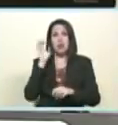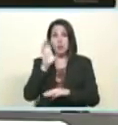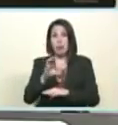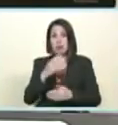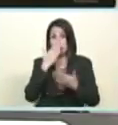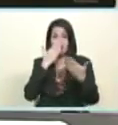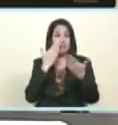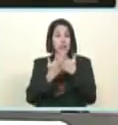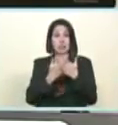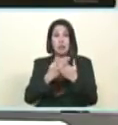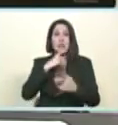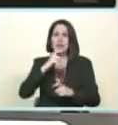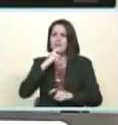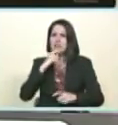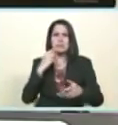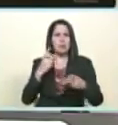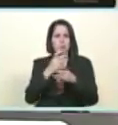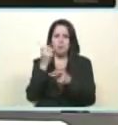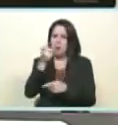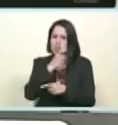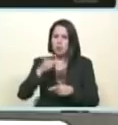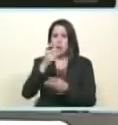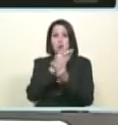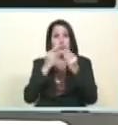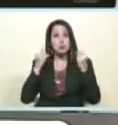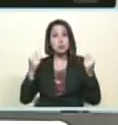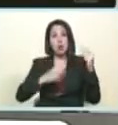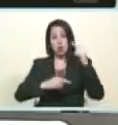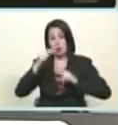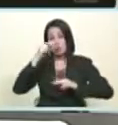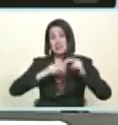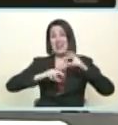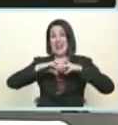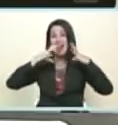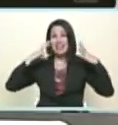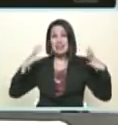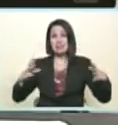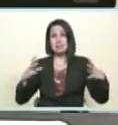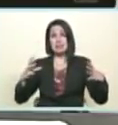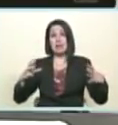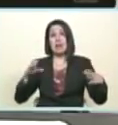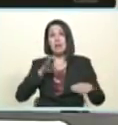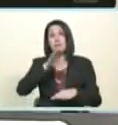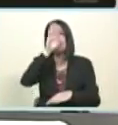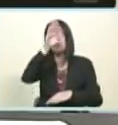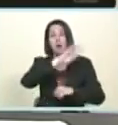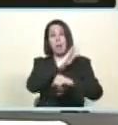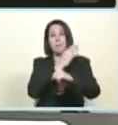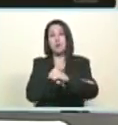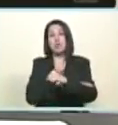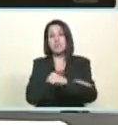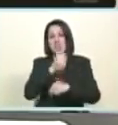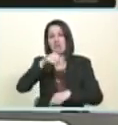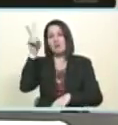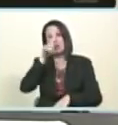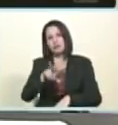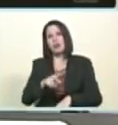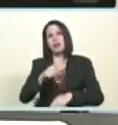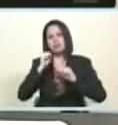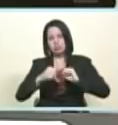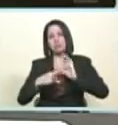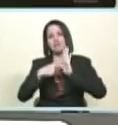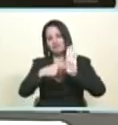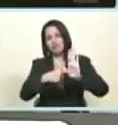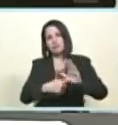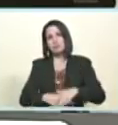si yo hubiera tenido este billete que ya sabía que lo teníamos pero no me lo llevé pues no sabía que el interrogatorio iba a ser con esos